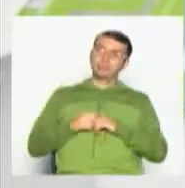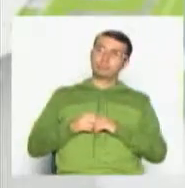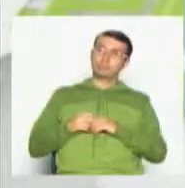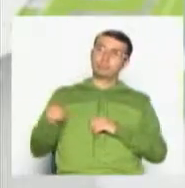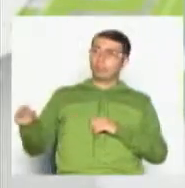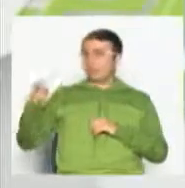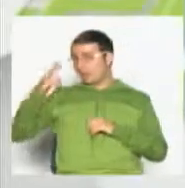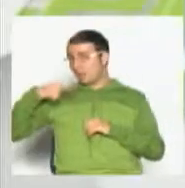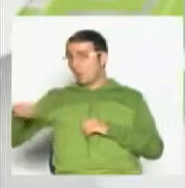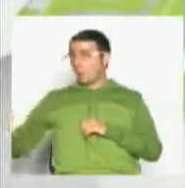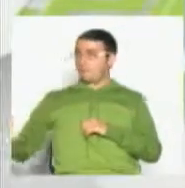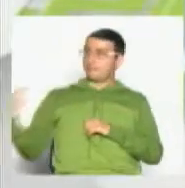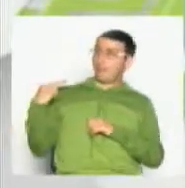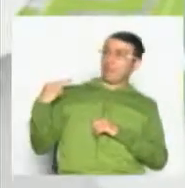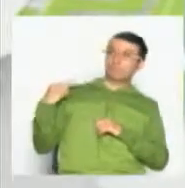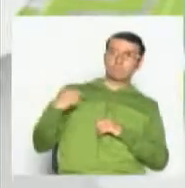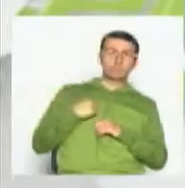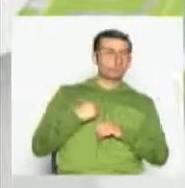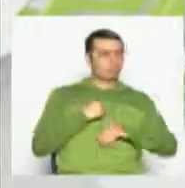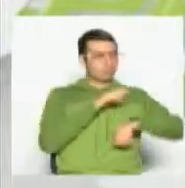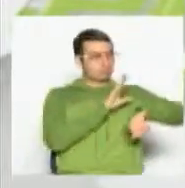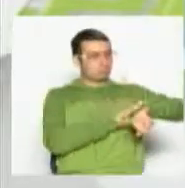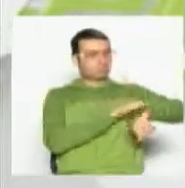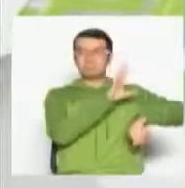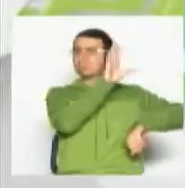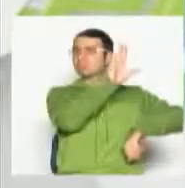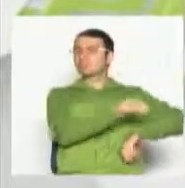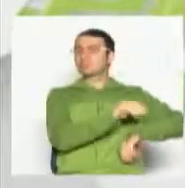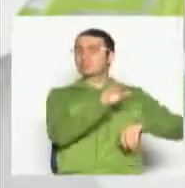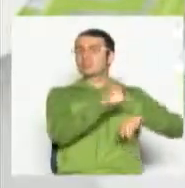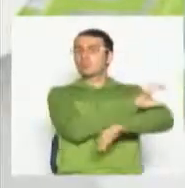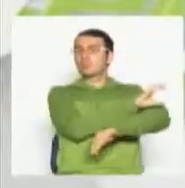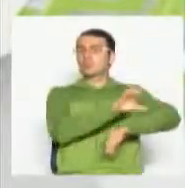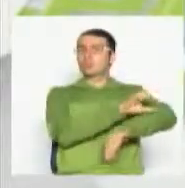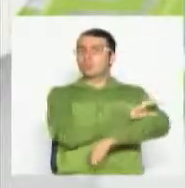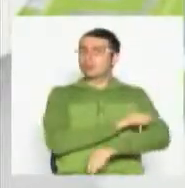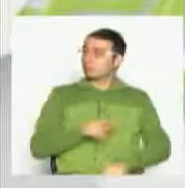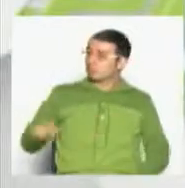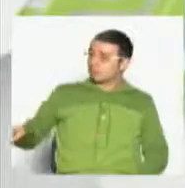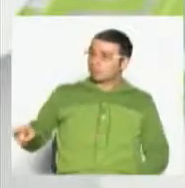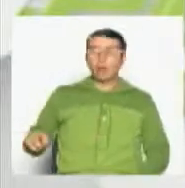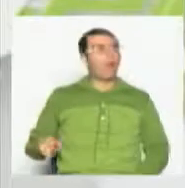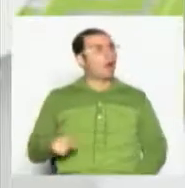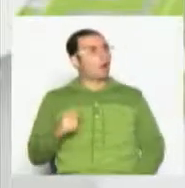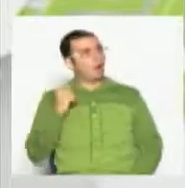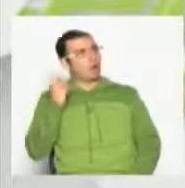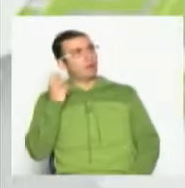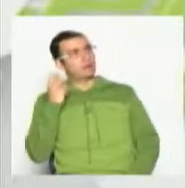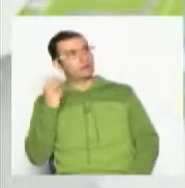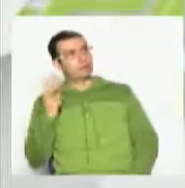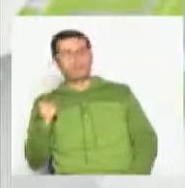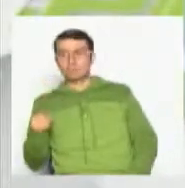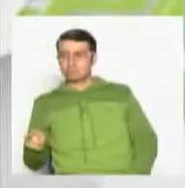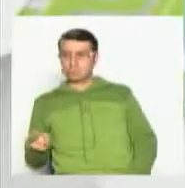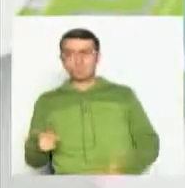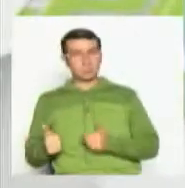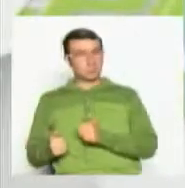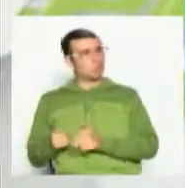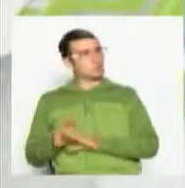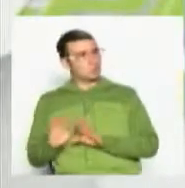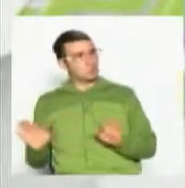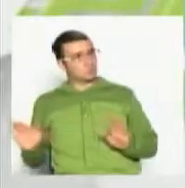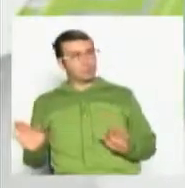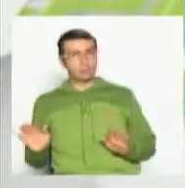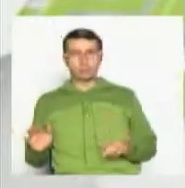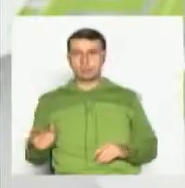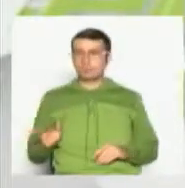computador y sigue, y son las 7, 8, 10, 11 y su papá está ahí, luego, Jimena, ¿cómo le voy a decir a mi hijo, no dejes